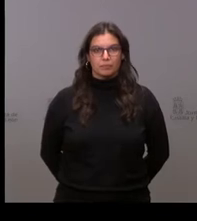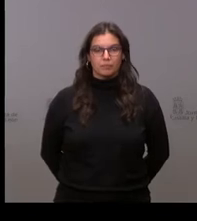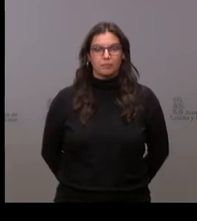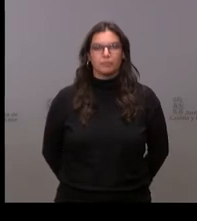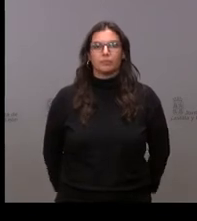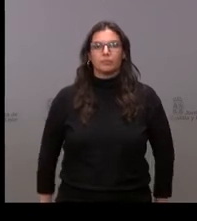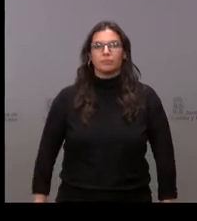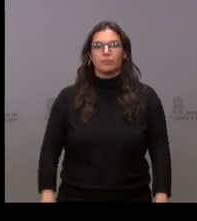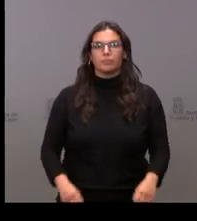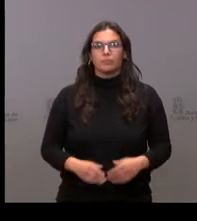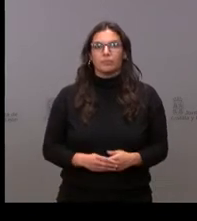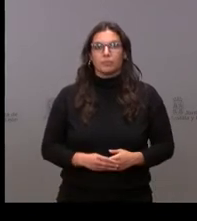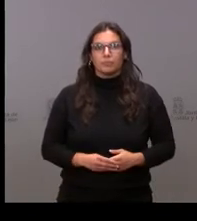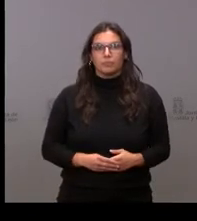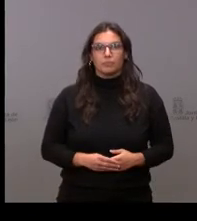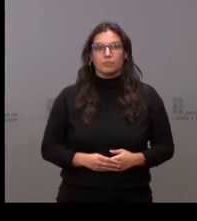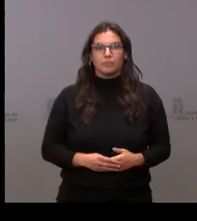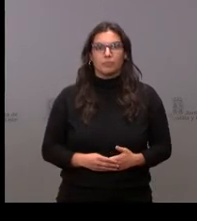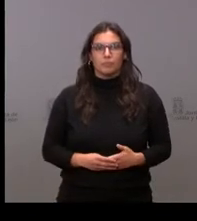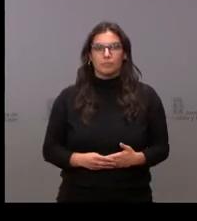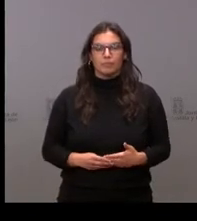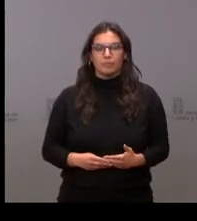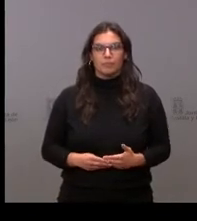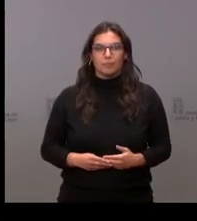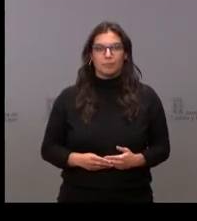¿Podemos quitarnos la mascarilla? Gracias.